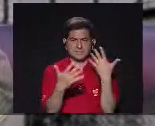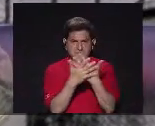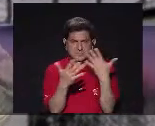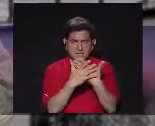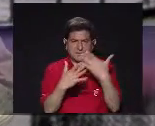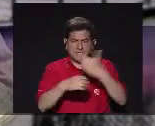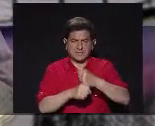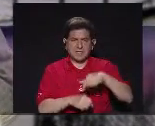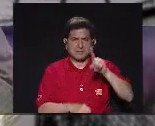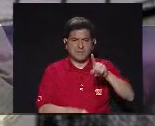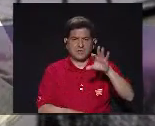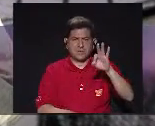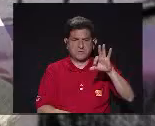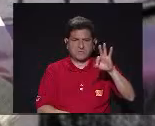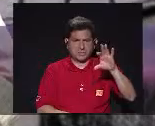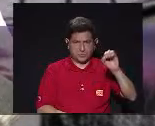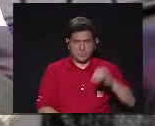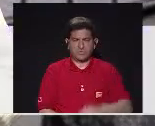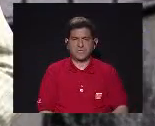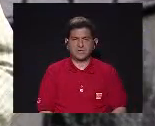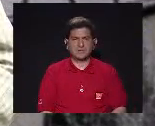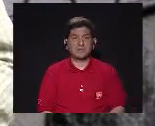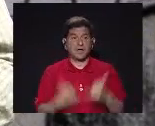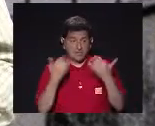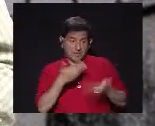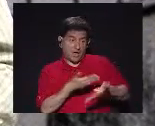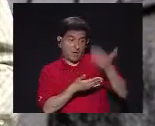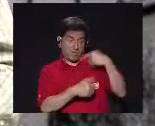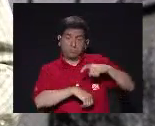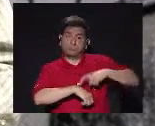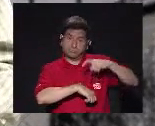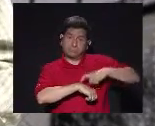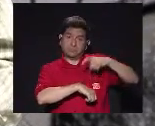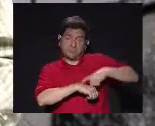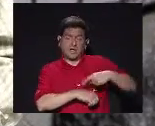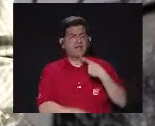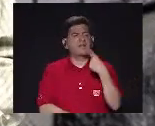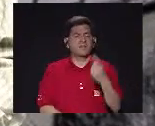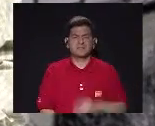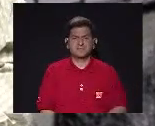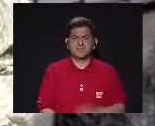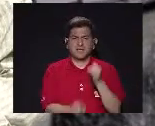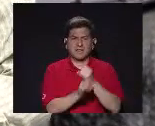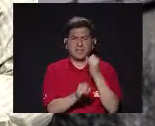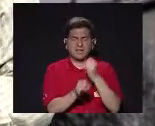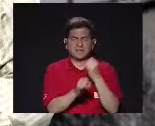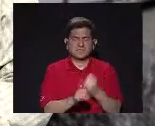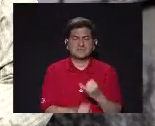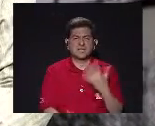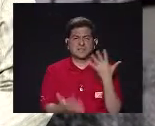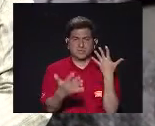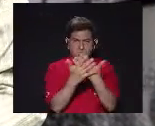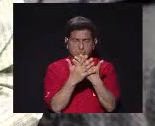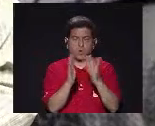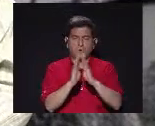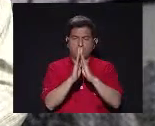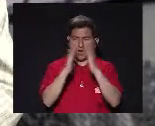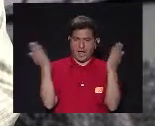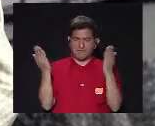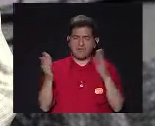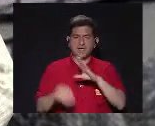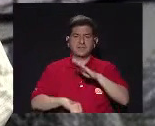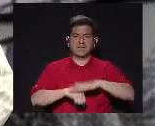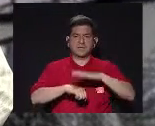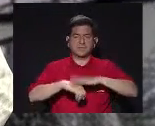Penitenciario Que se hicieron En 1990 Hace rato Por cierto Se dijo Que la institución Penitenciaria Debería ser